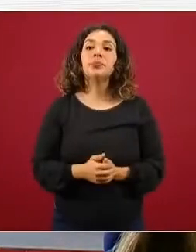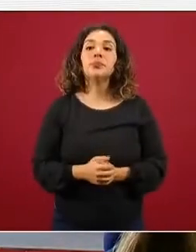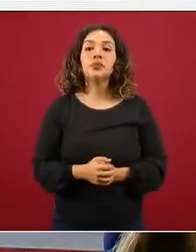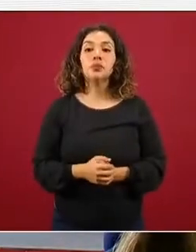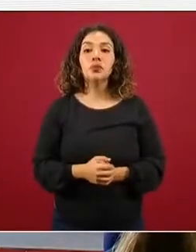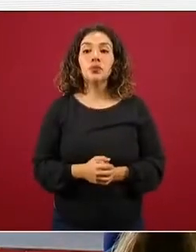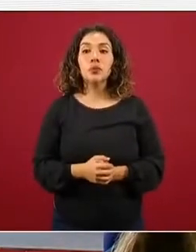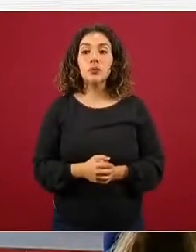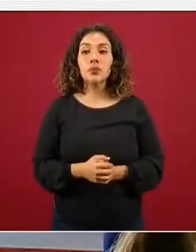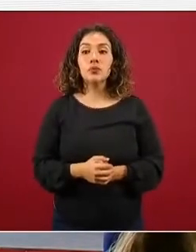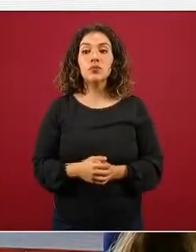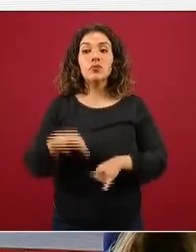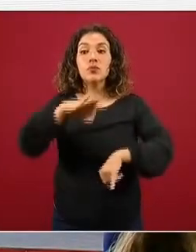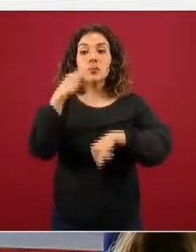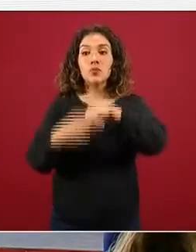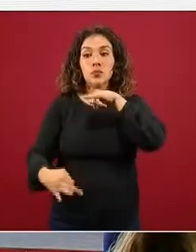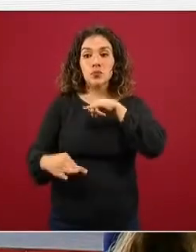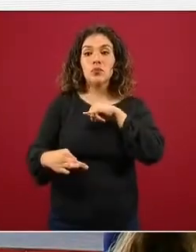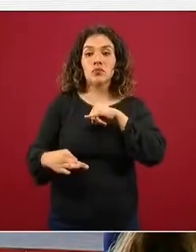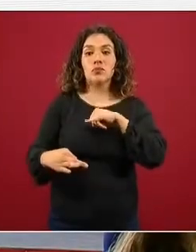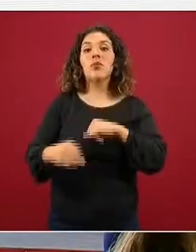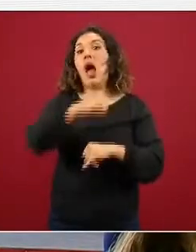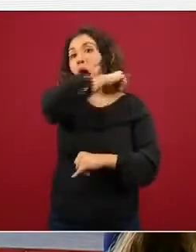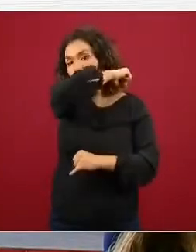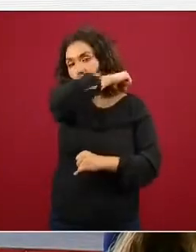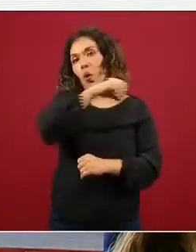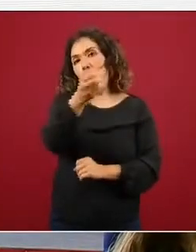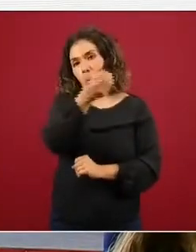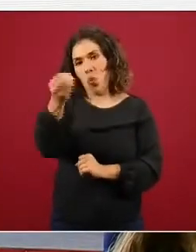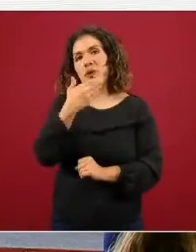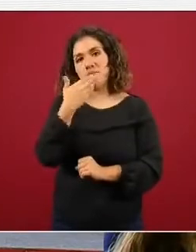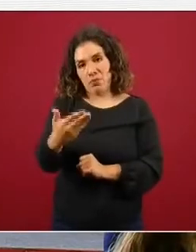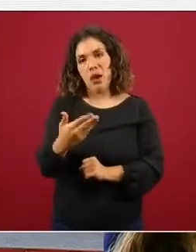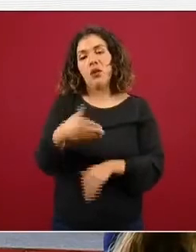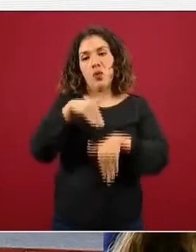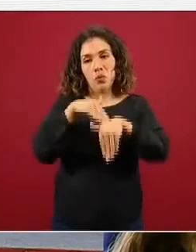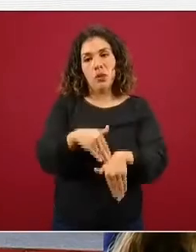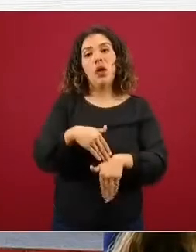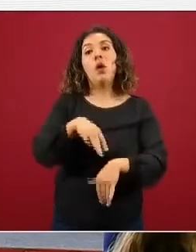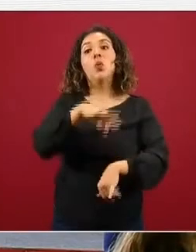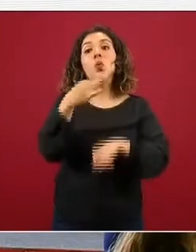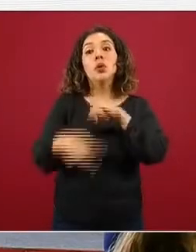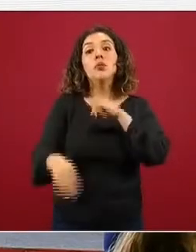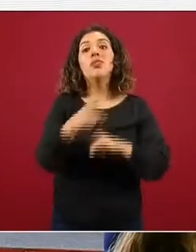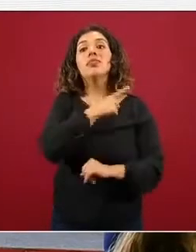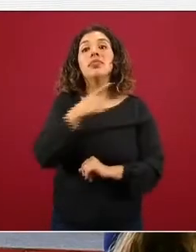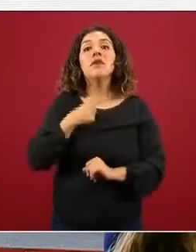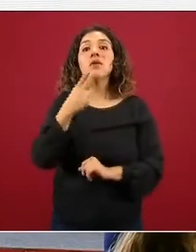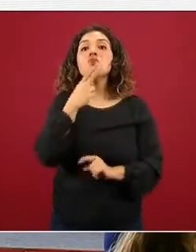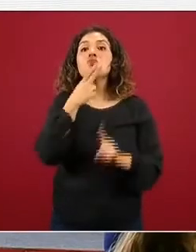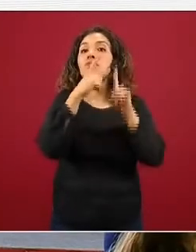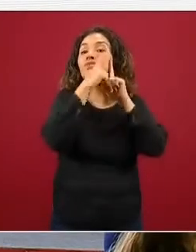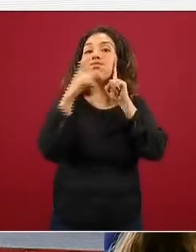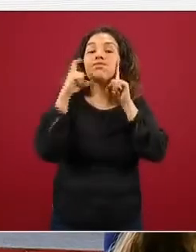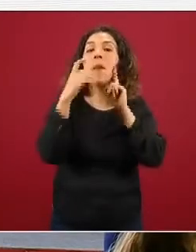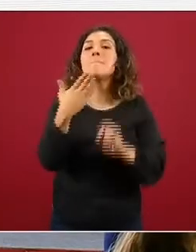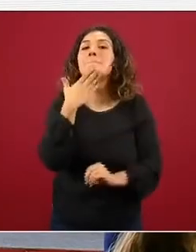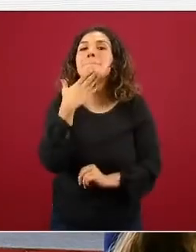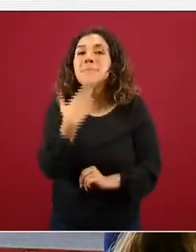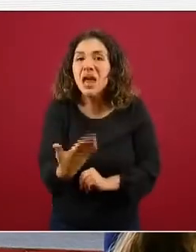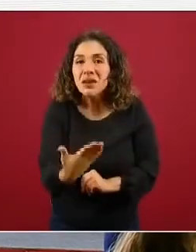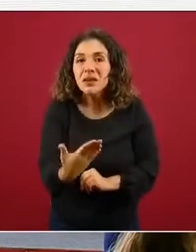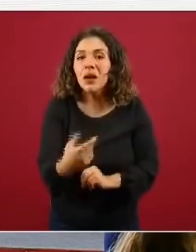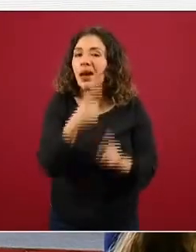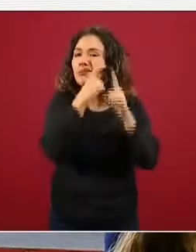boca. Y finalmente, ya había dicho, estornuda correctamente, es la etiqueta respiratoria. Finalmente, hay que utilizar el cubrebocas correctamente.